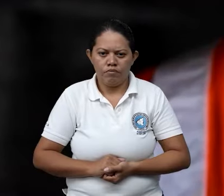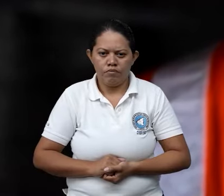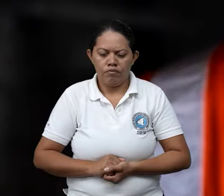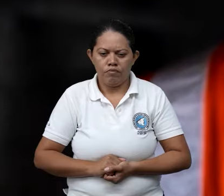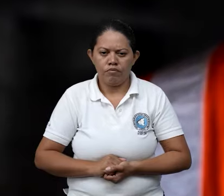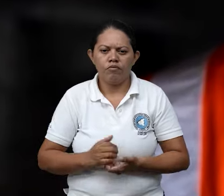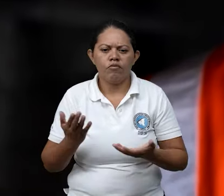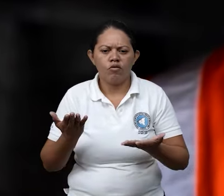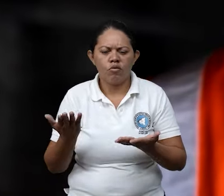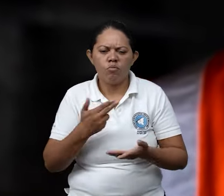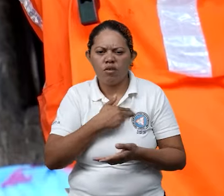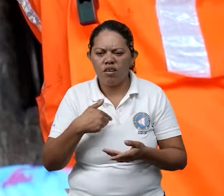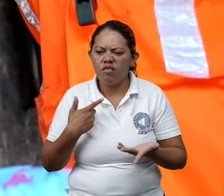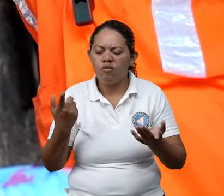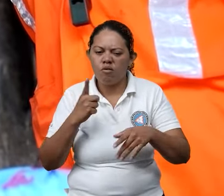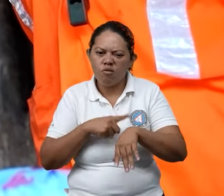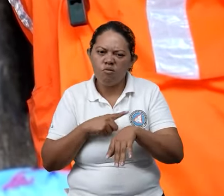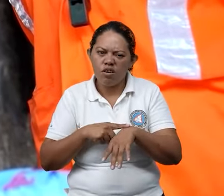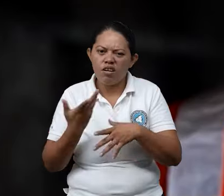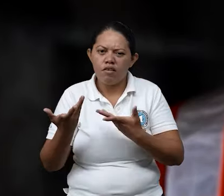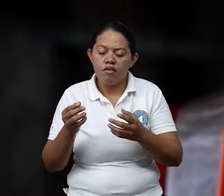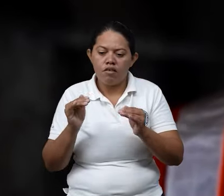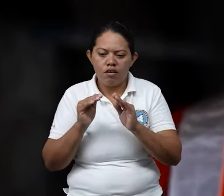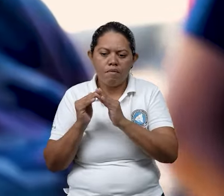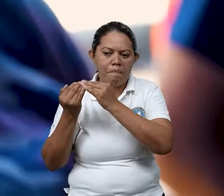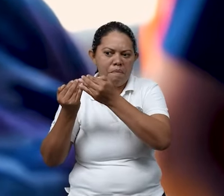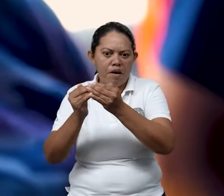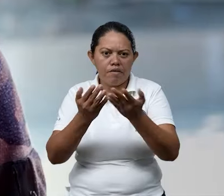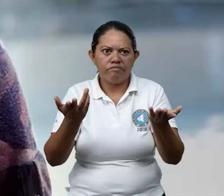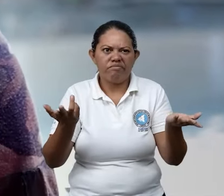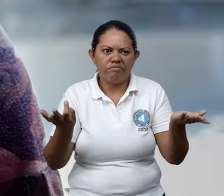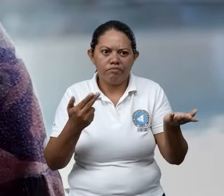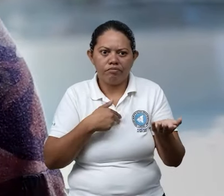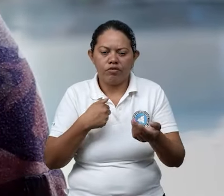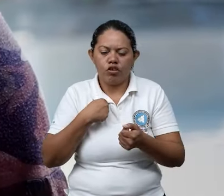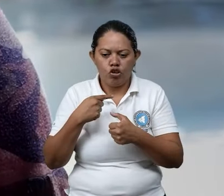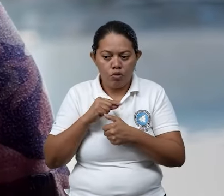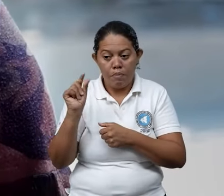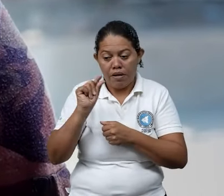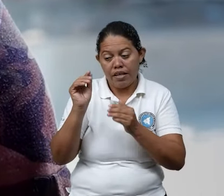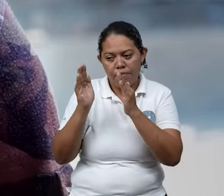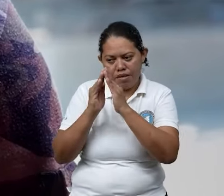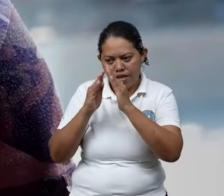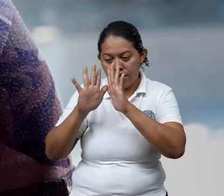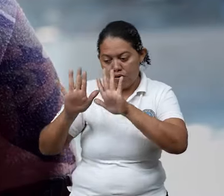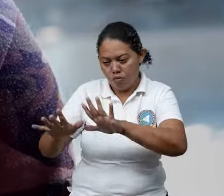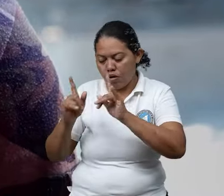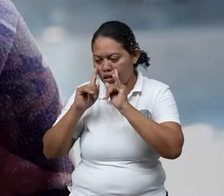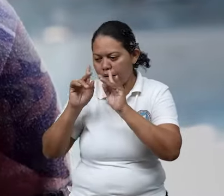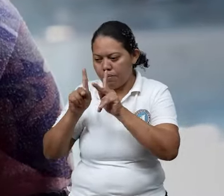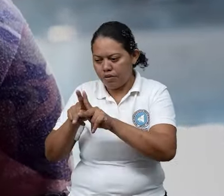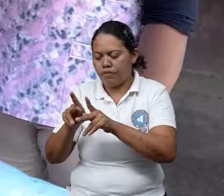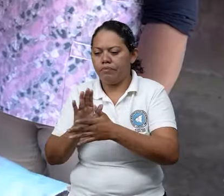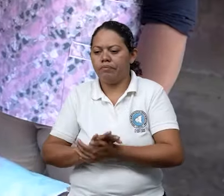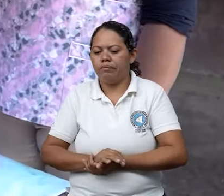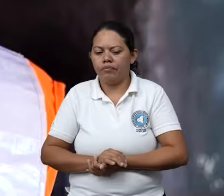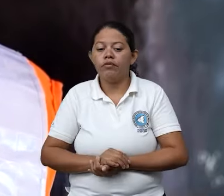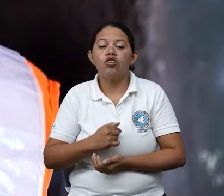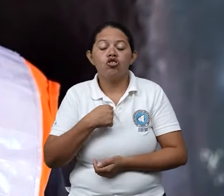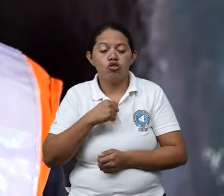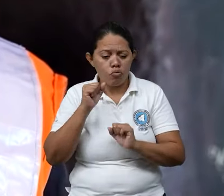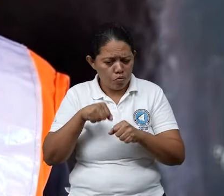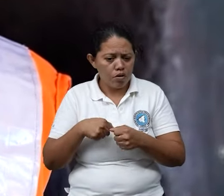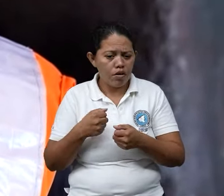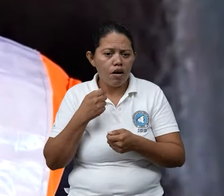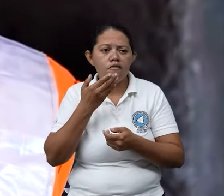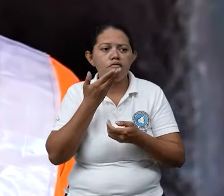¿Cómo vamos a actuar al momento de una emergencia en el barrio muchachos? Yo prestaré mi casa como refugio. Yo me